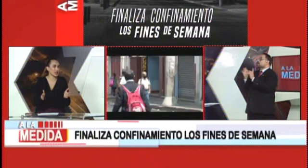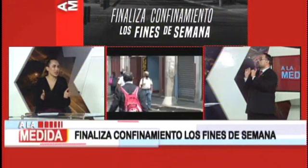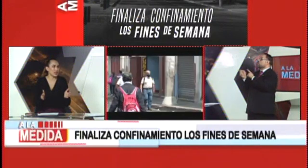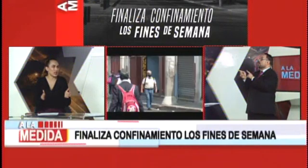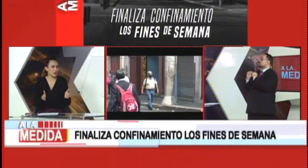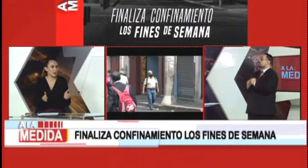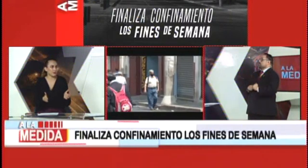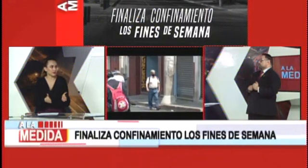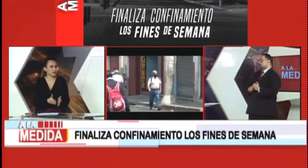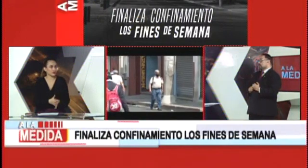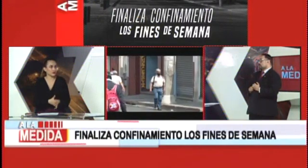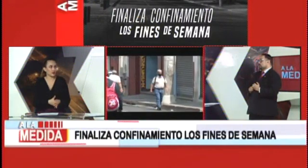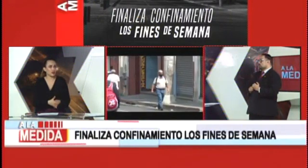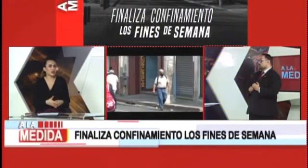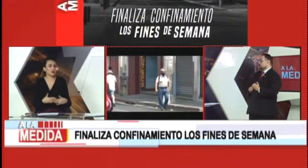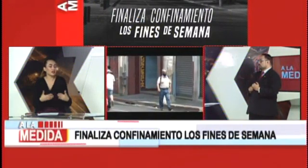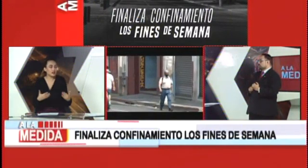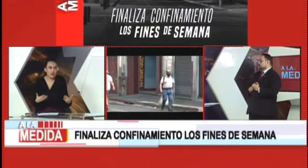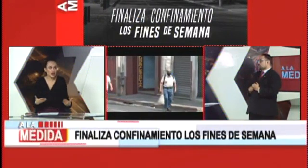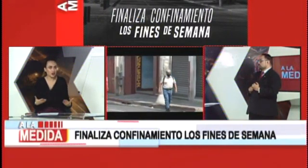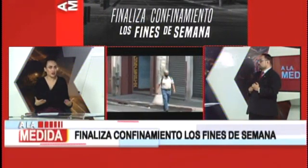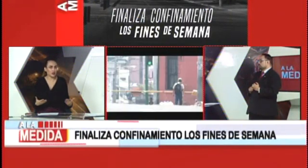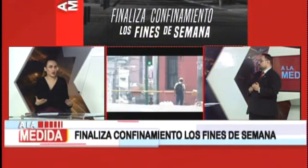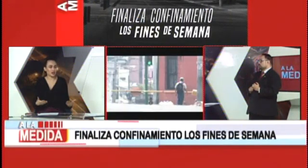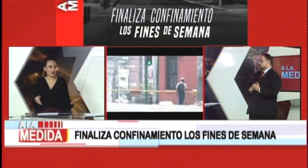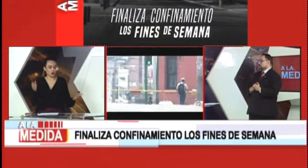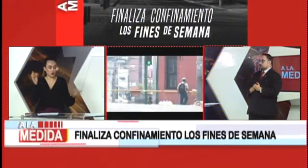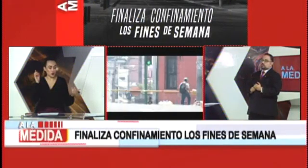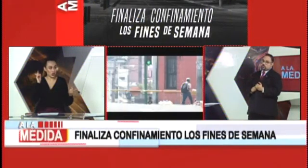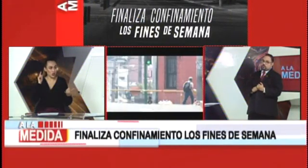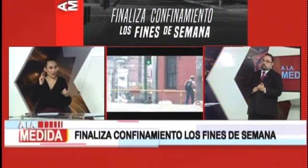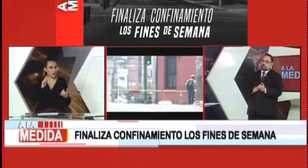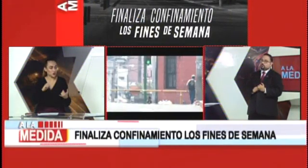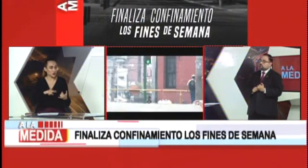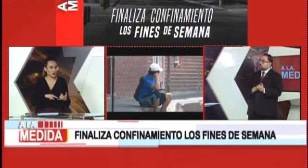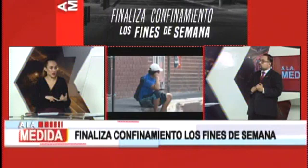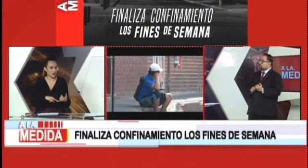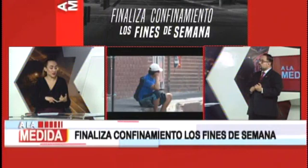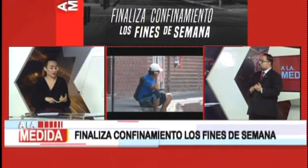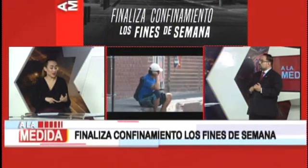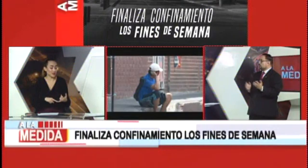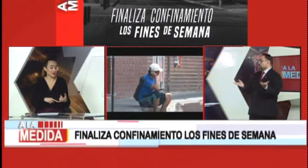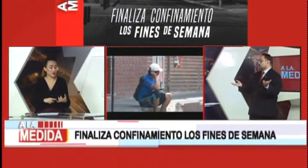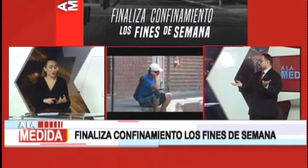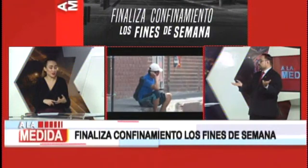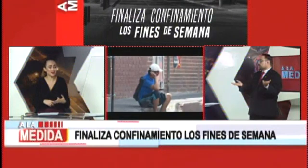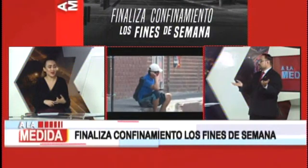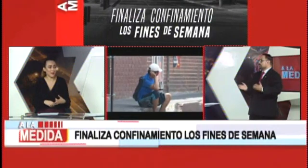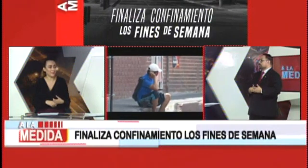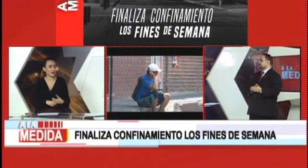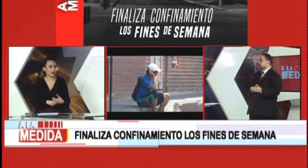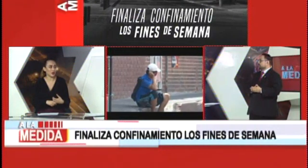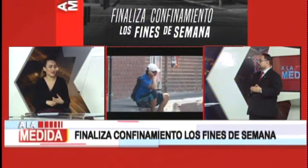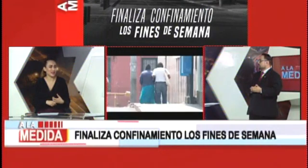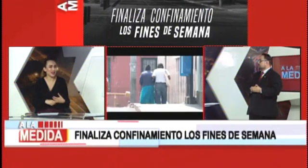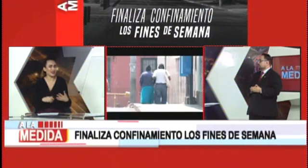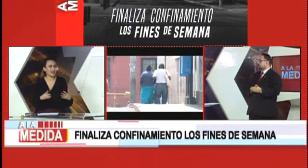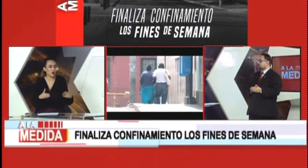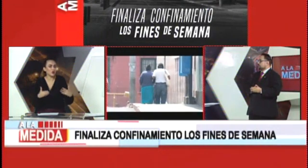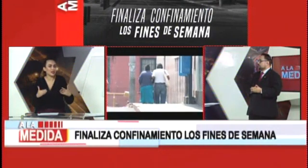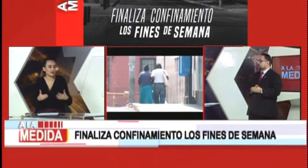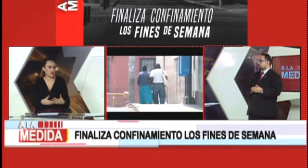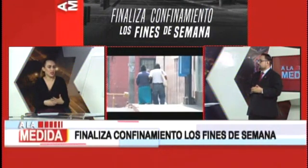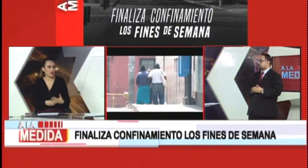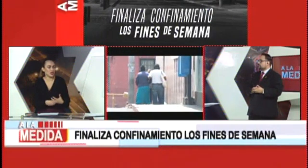acata. ¿Cuál es el precio que ha pagado Estados Unidos? Siguen aumentando los casos, no solo de casos positivos, sino también de personas que han perdido la vida.